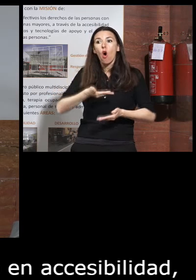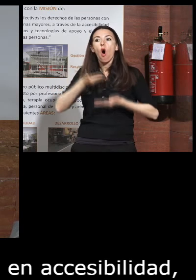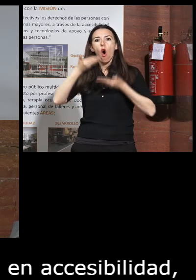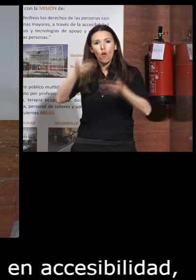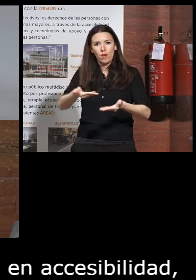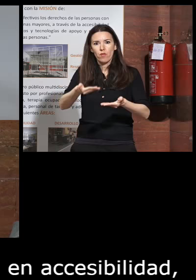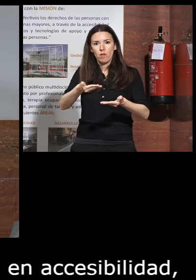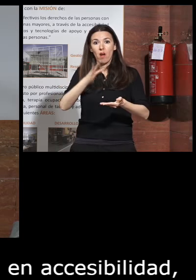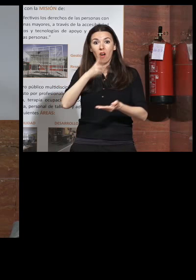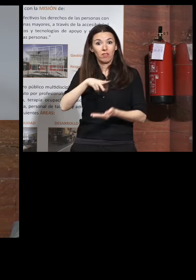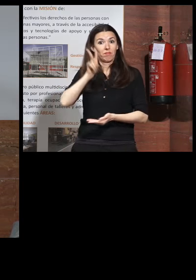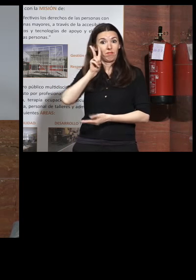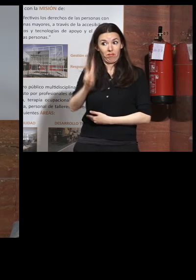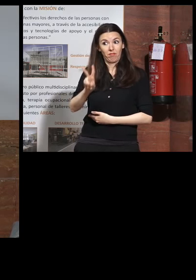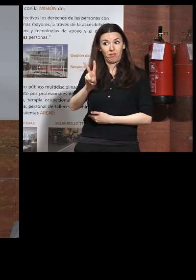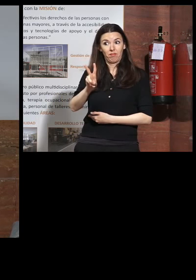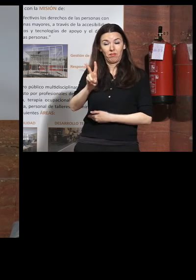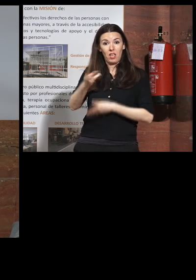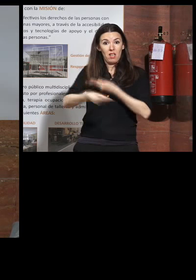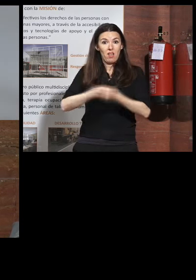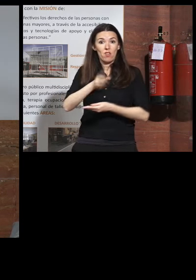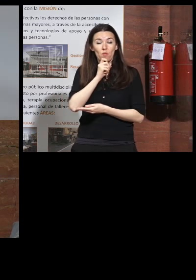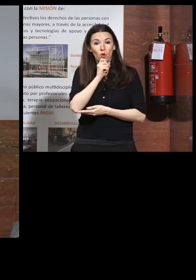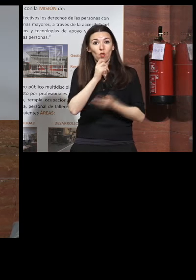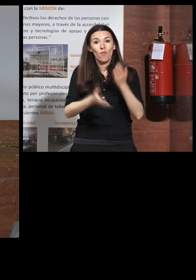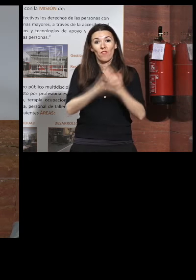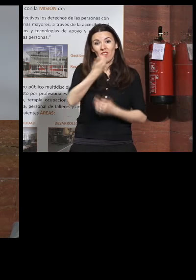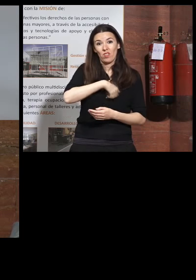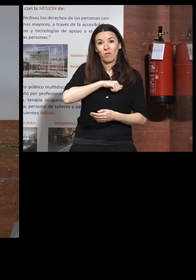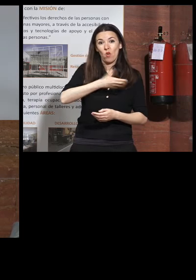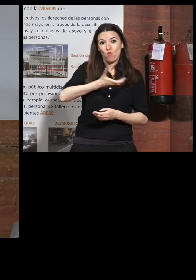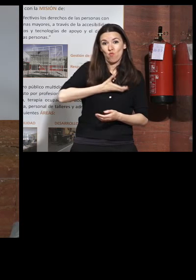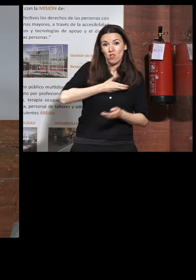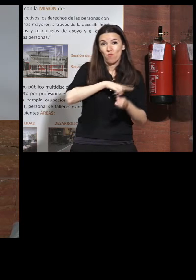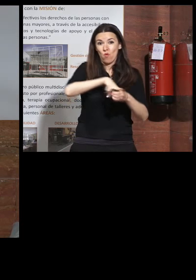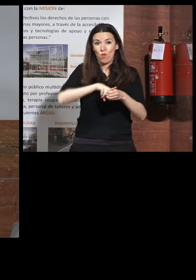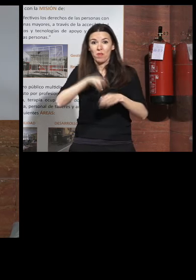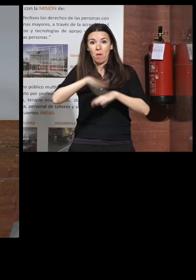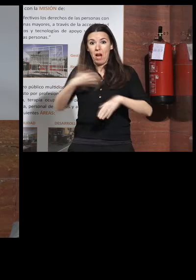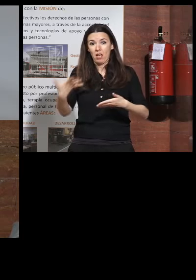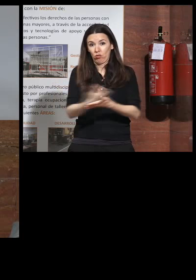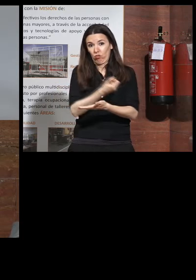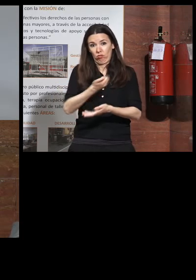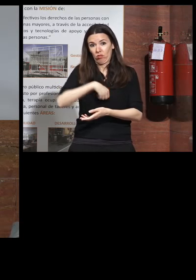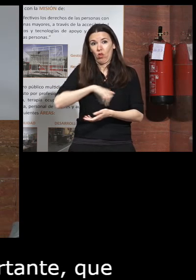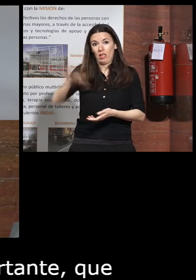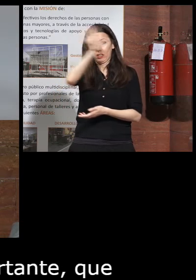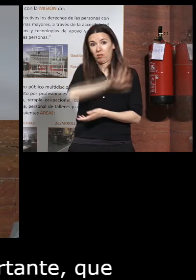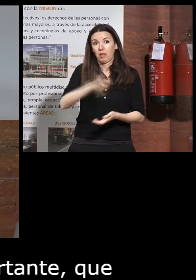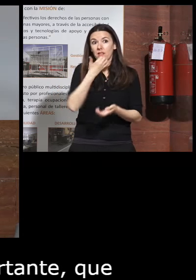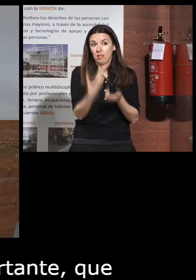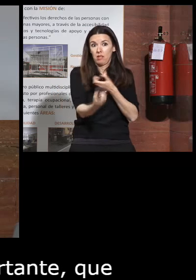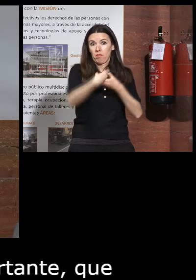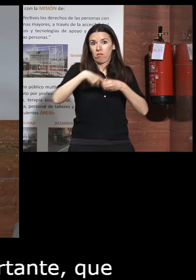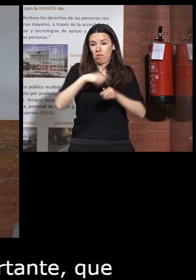esto ahora si os fijáis lo hicimos con la Federación Española de Municipios y Provincias para que fuera para toda España los que se fueran adhiriendo